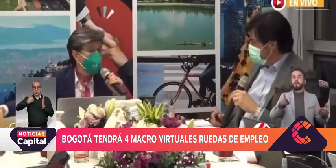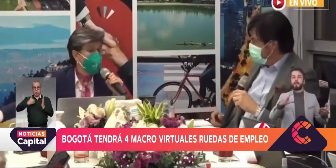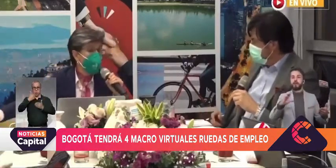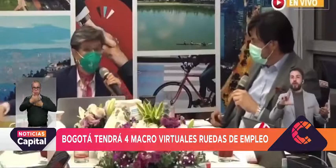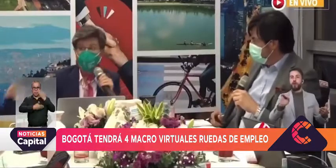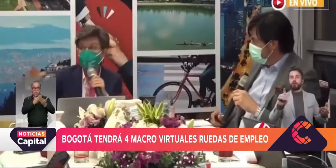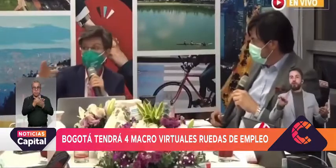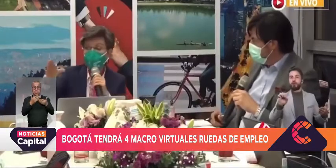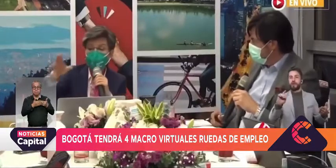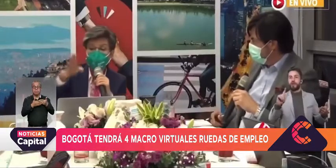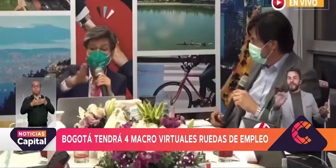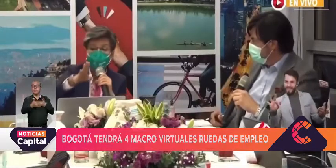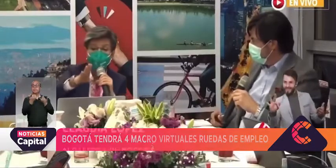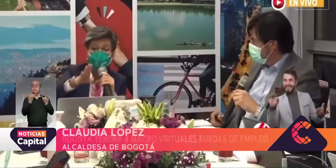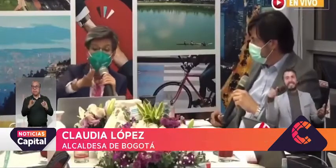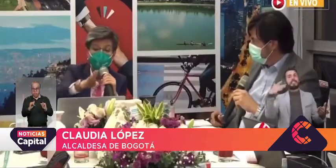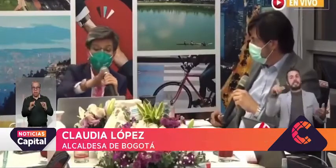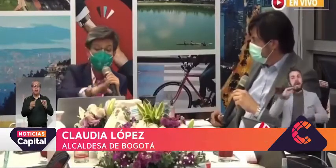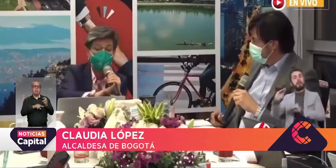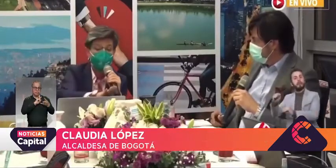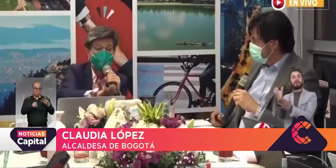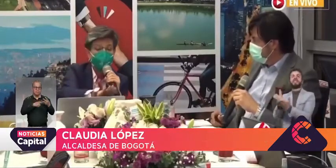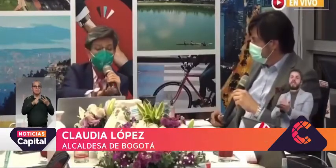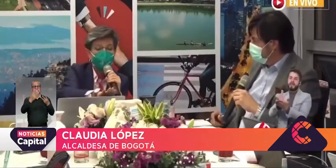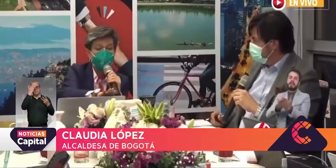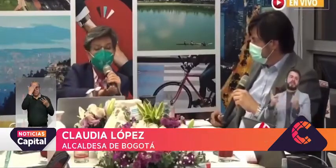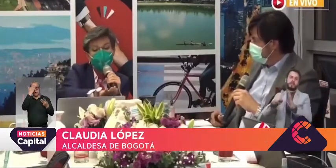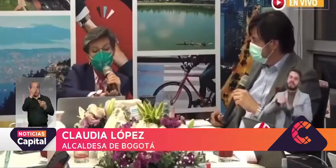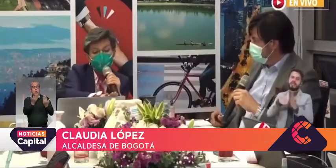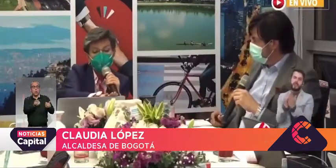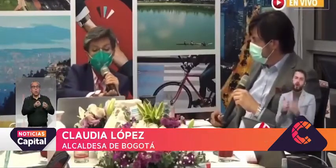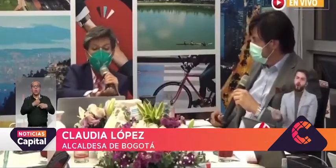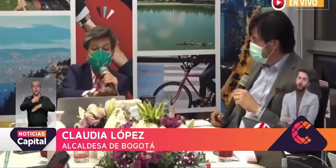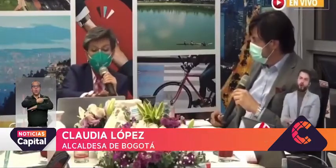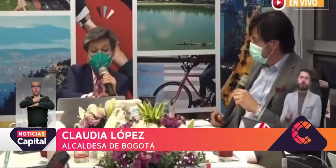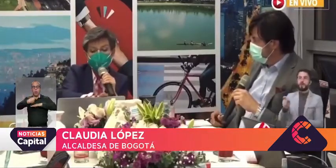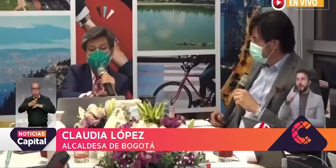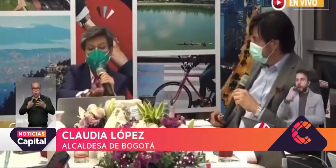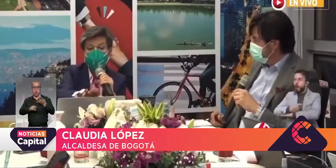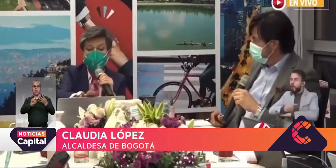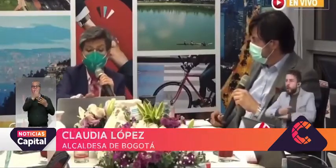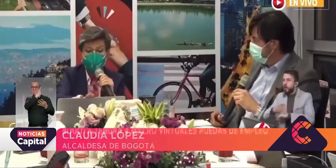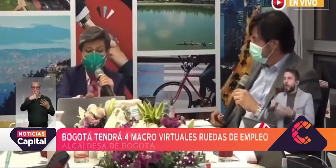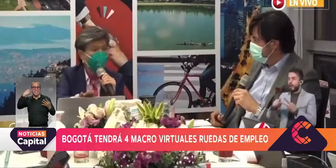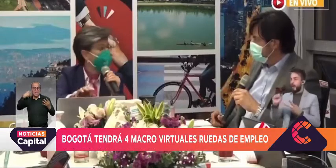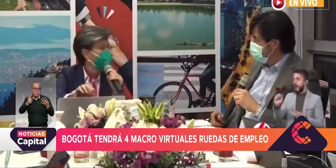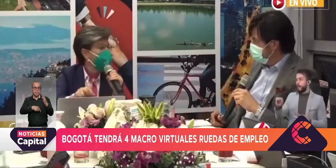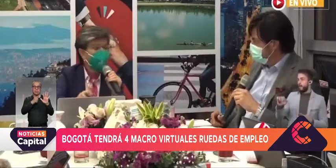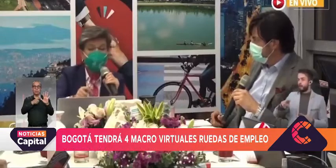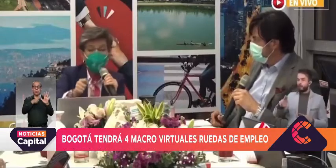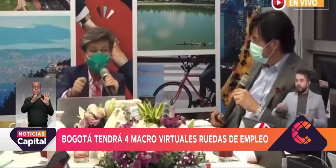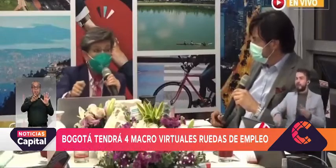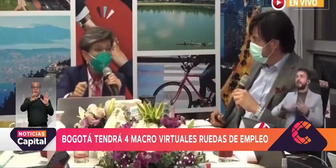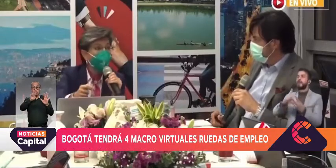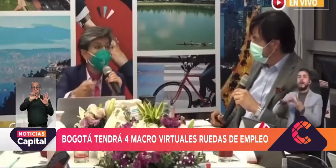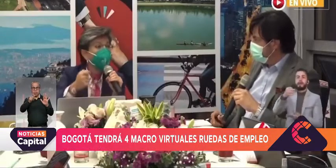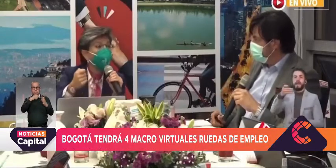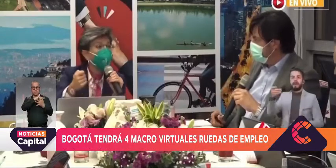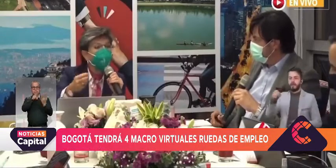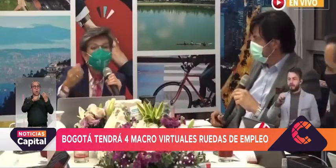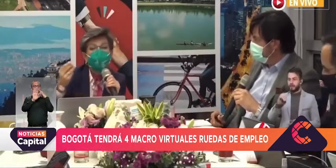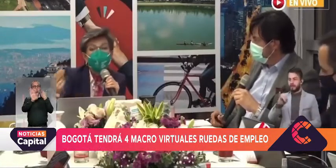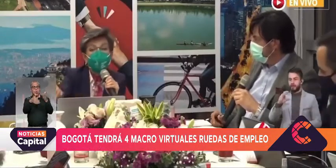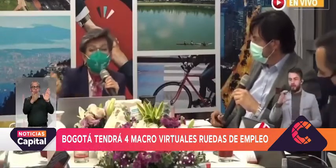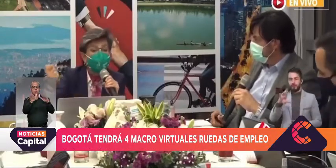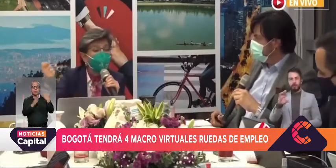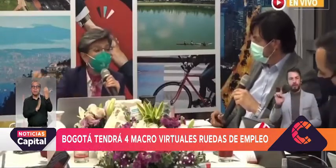ciclo corto, ya vimos cómo vinculamos lo que ofrece Google, Amazon, Microsoft, que son cursos de ciclo corto, pero necesitamos